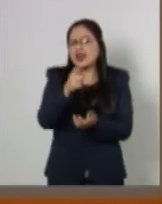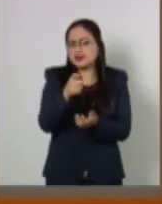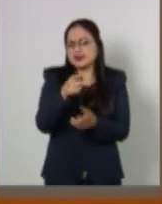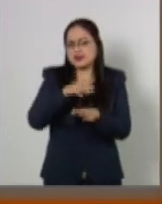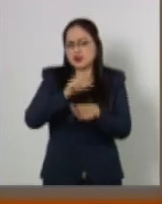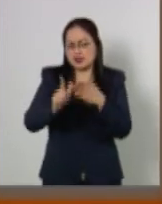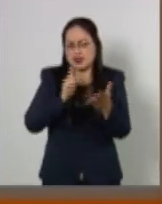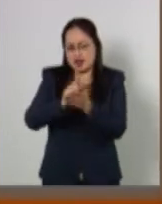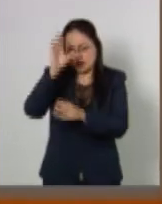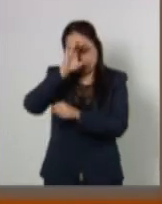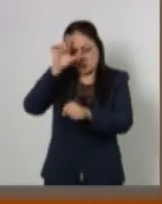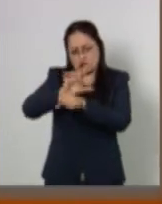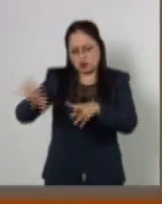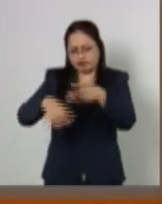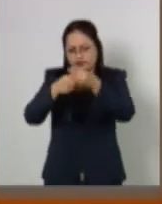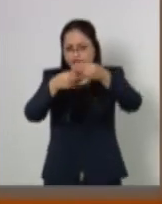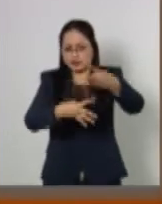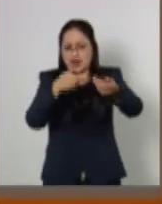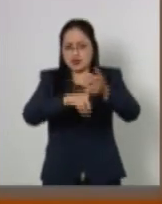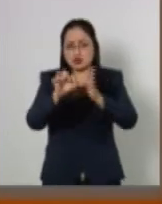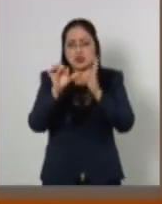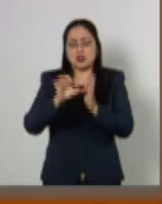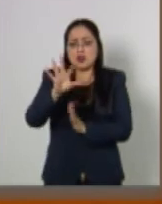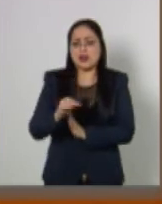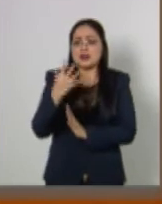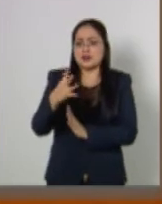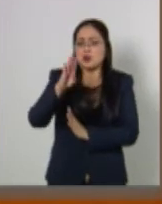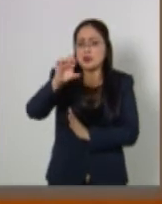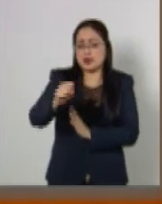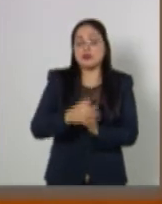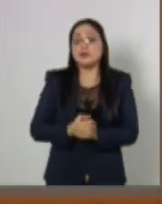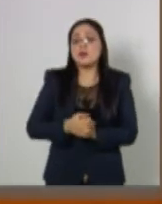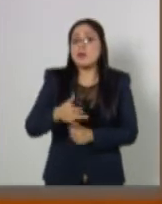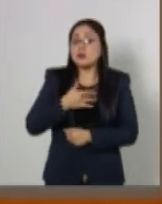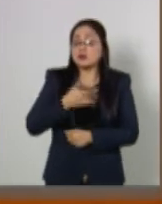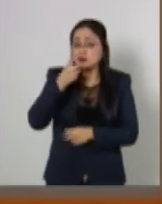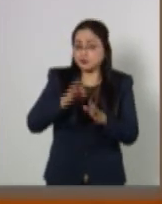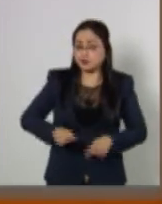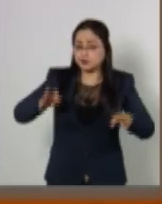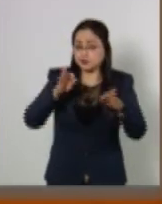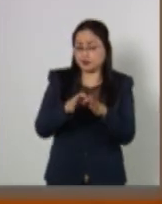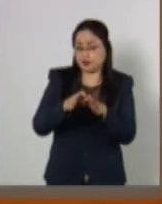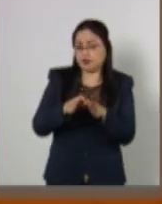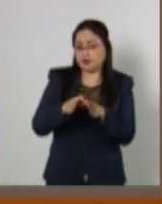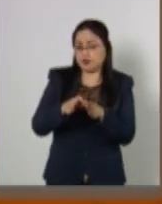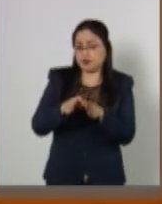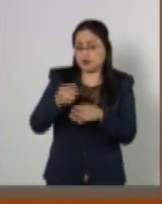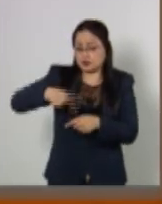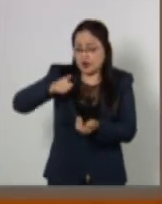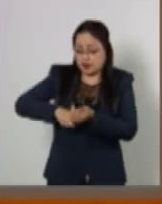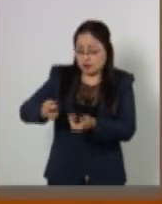ley de cultura y sobre todo nos parece importante que se haya tomado por parte de nuestra